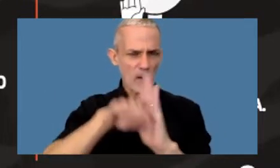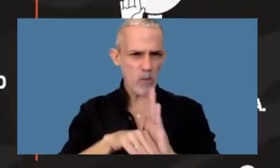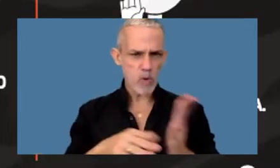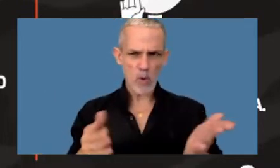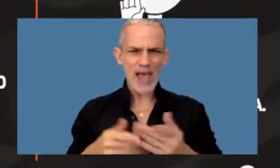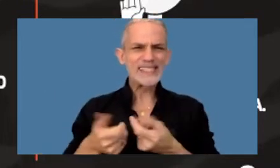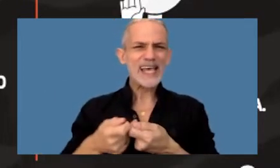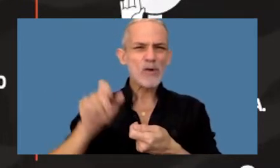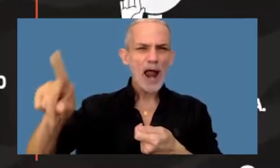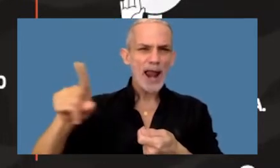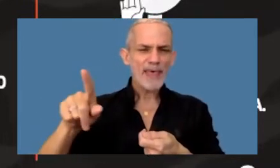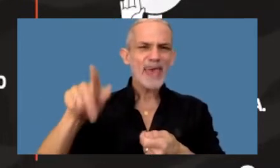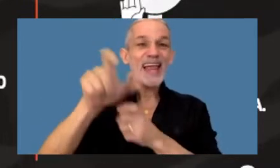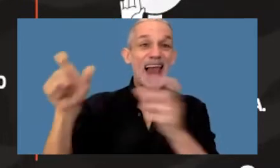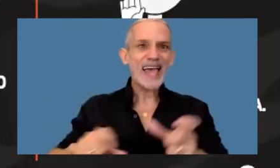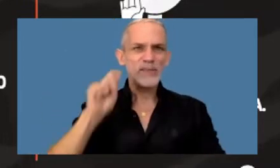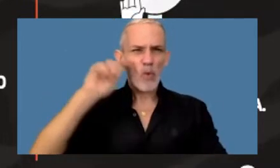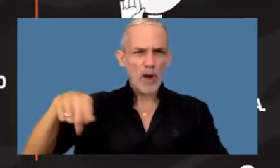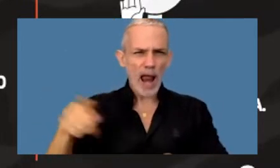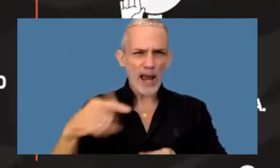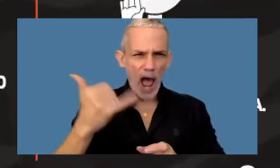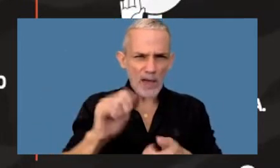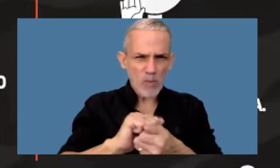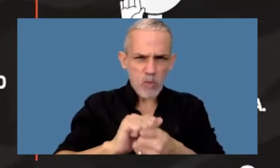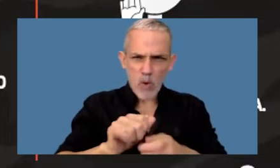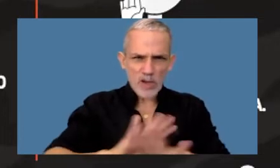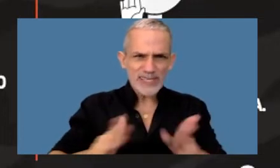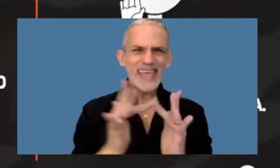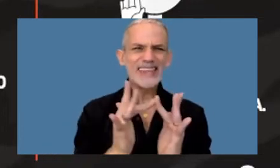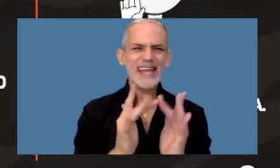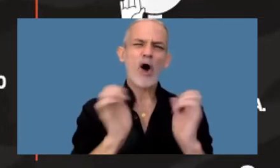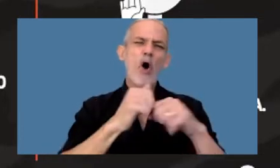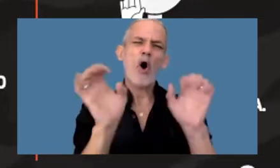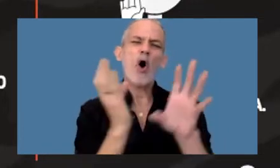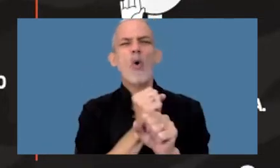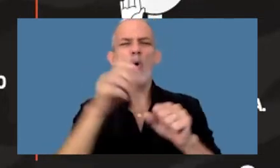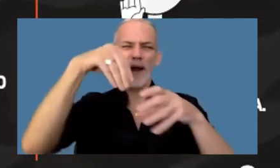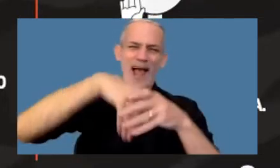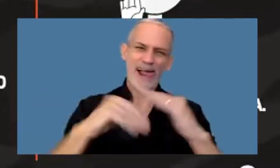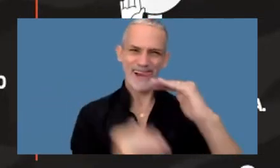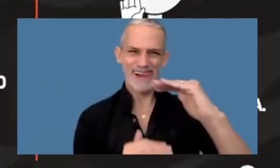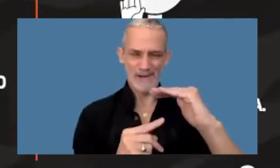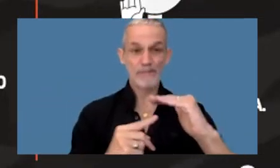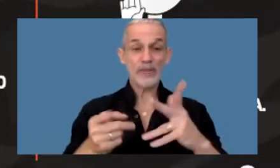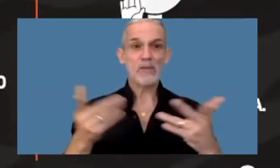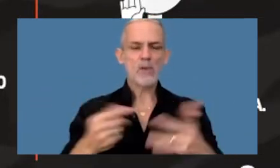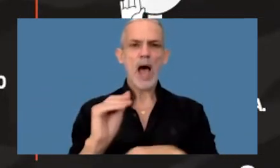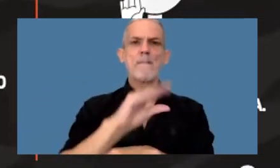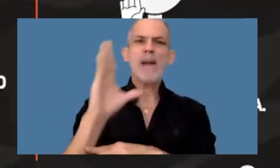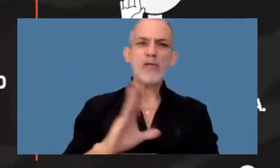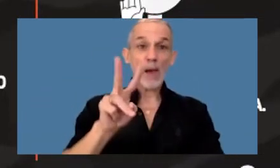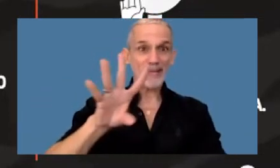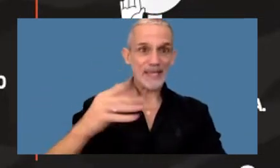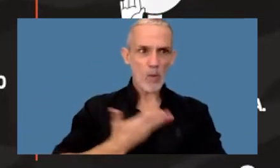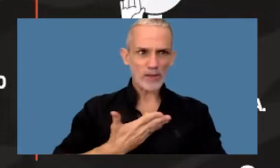telefonía celular de la población ucraniana y nos preguntábamos por qué entendimos cuando en la madrugada del 24